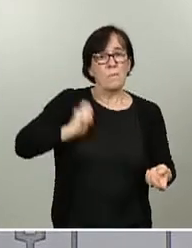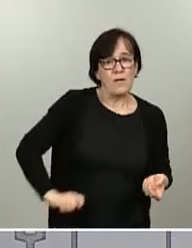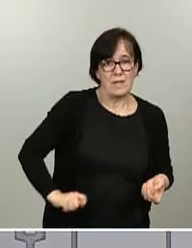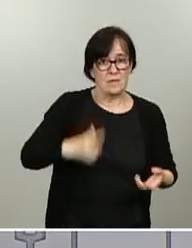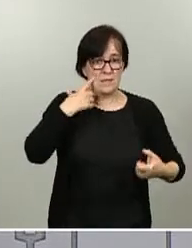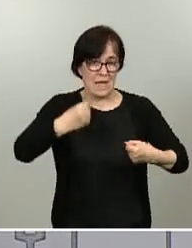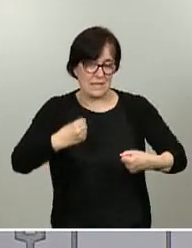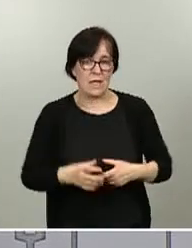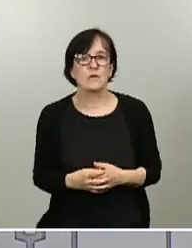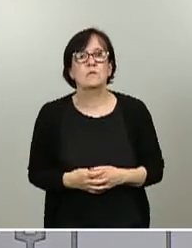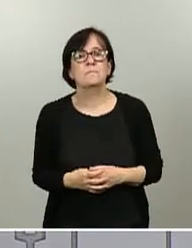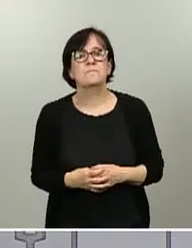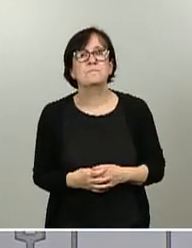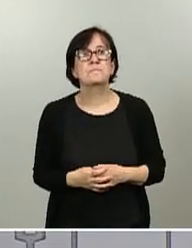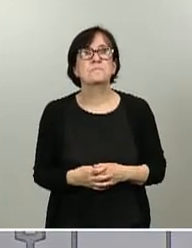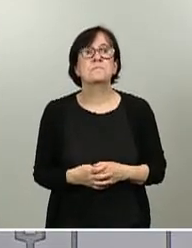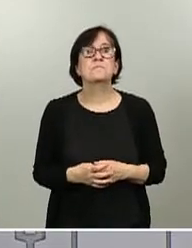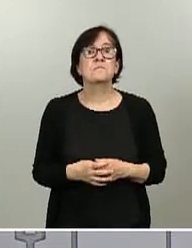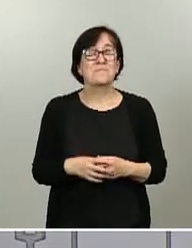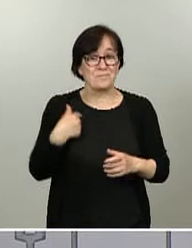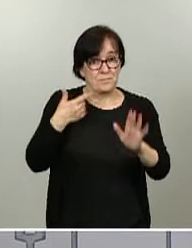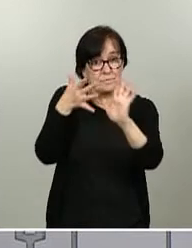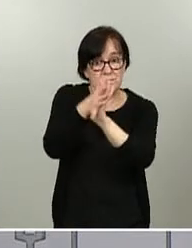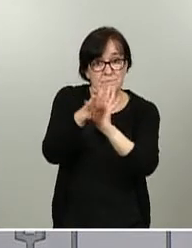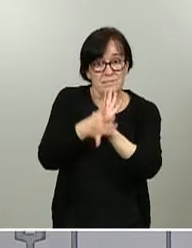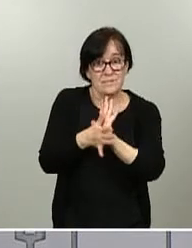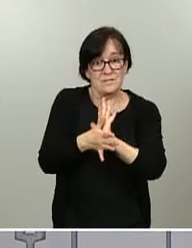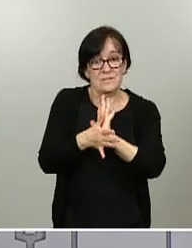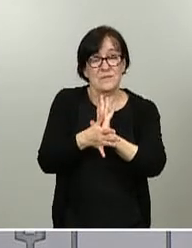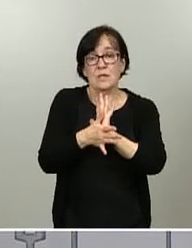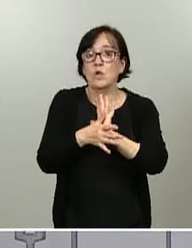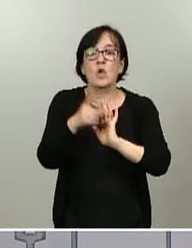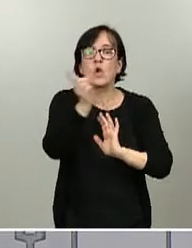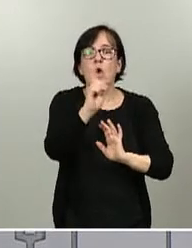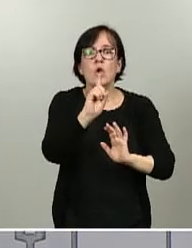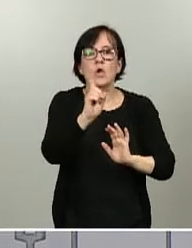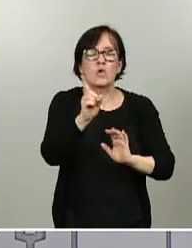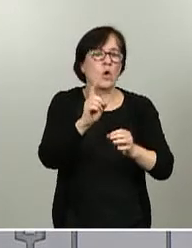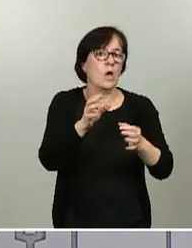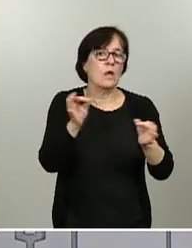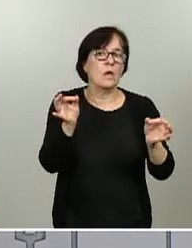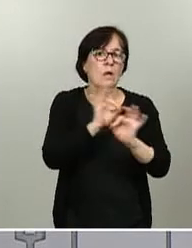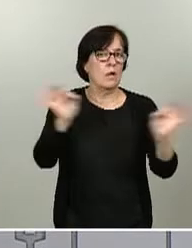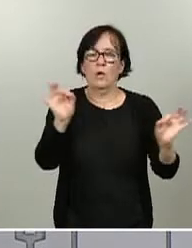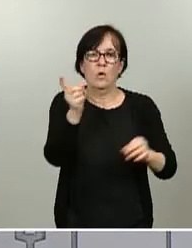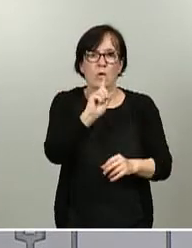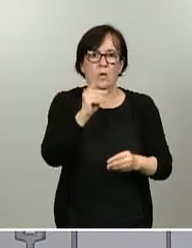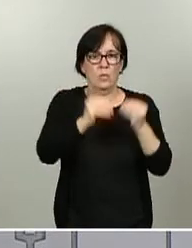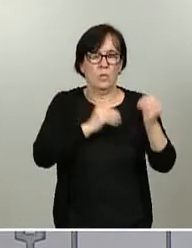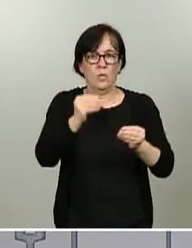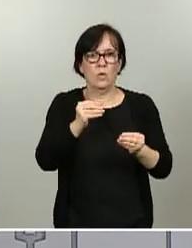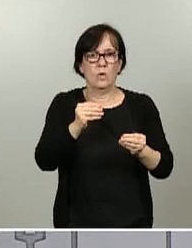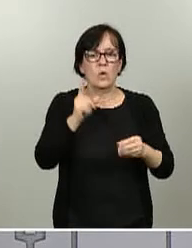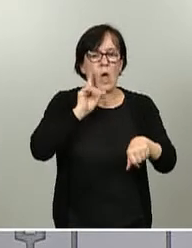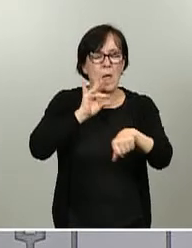Dicho eso, la hidroxicloroquina no es inocua. La hidroxicloroquina es un medicamento que se